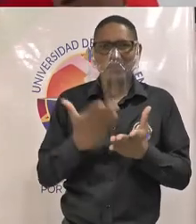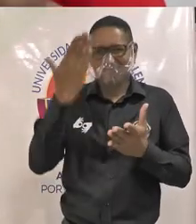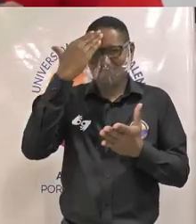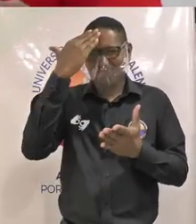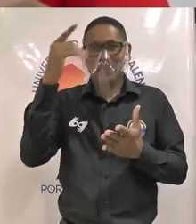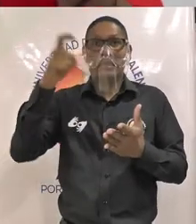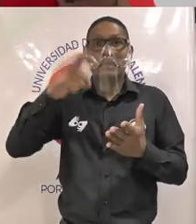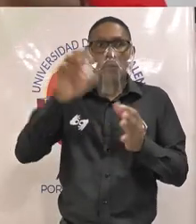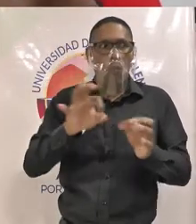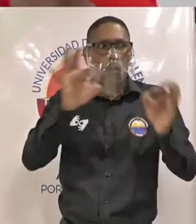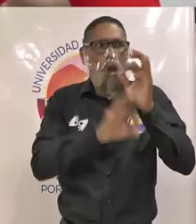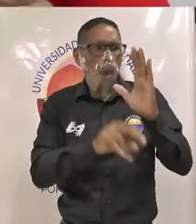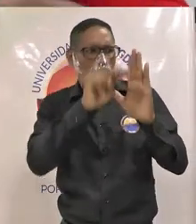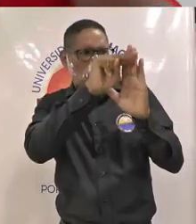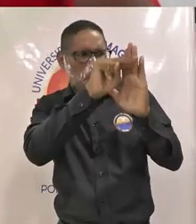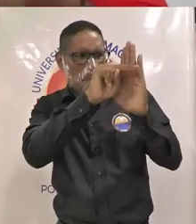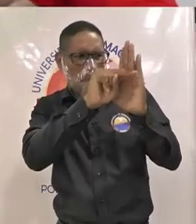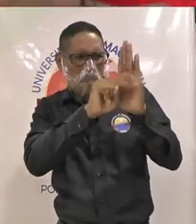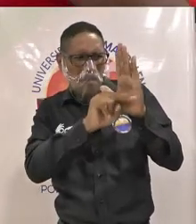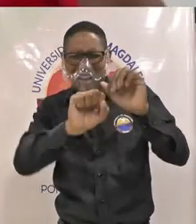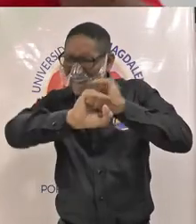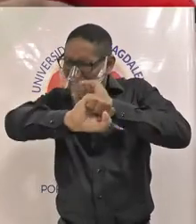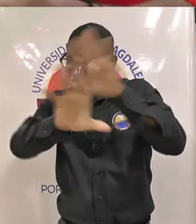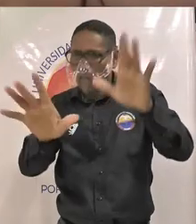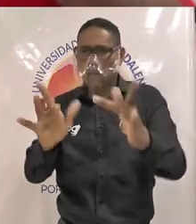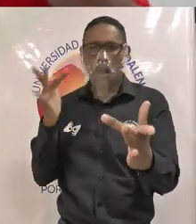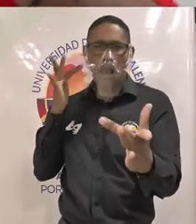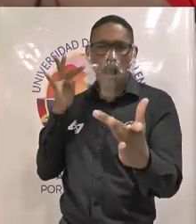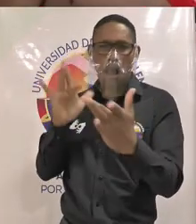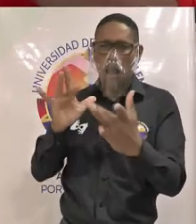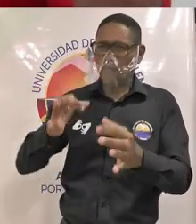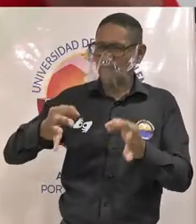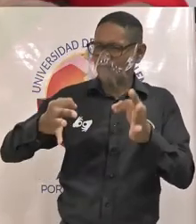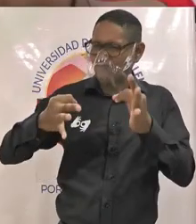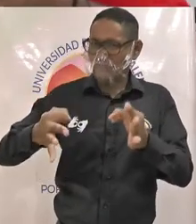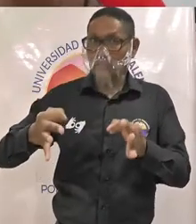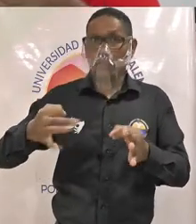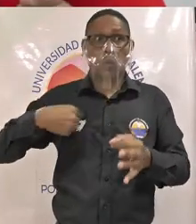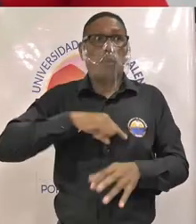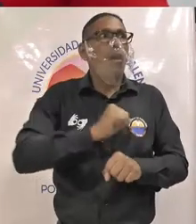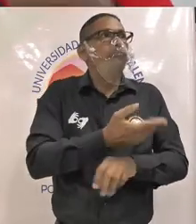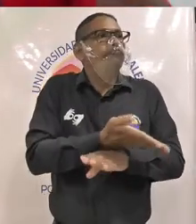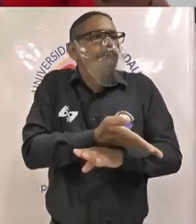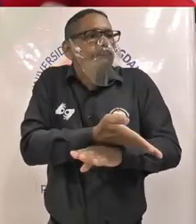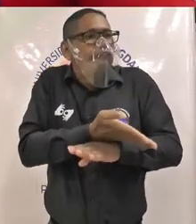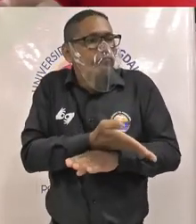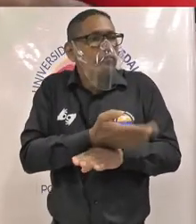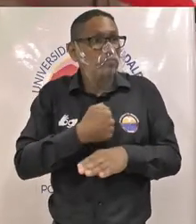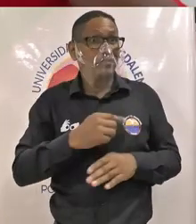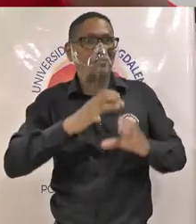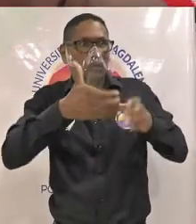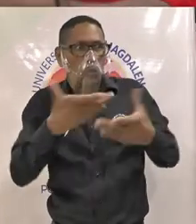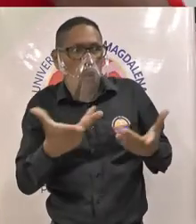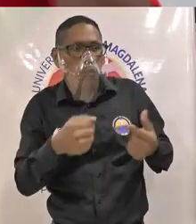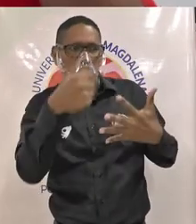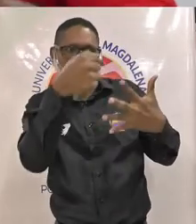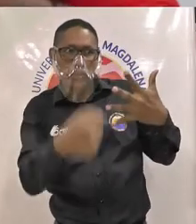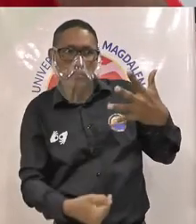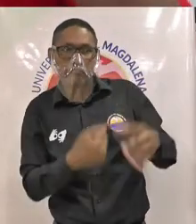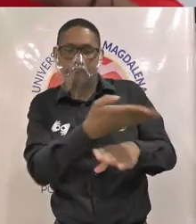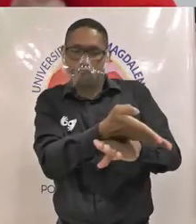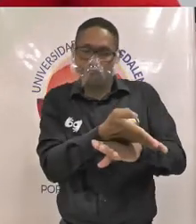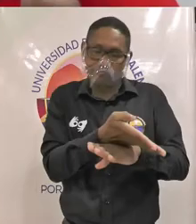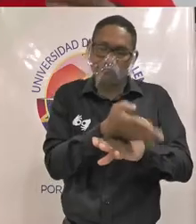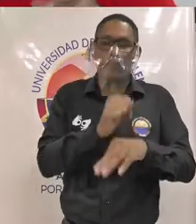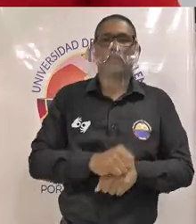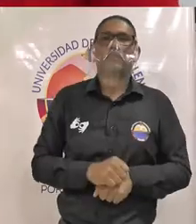estudiantil un reglamento claro preciso y que podamos exigir en cada una de nuestras clases y demás espacios